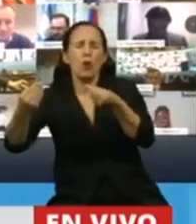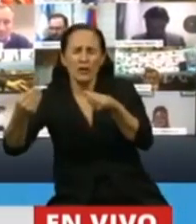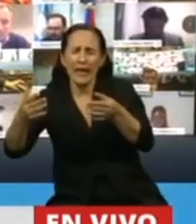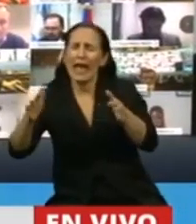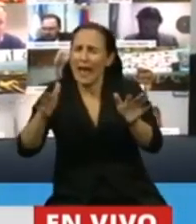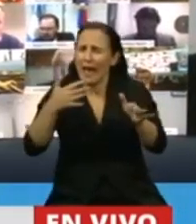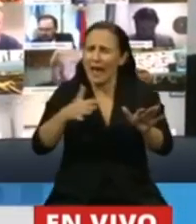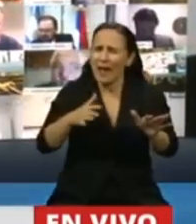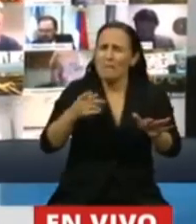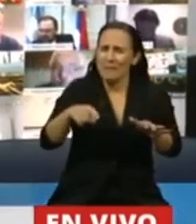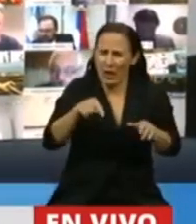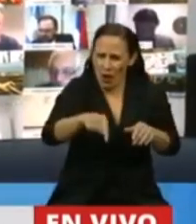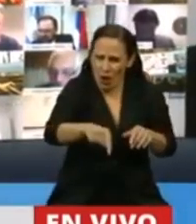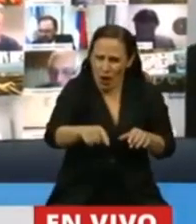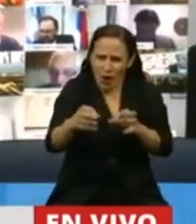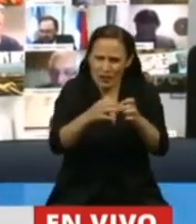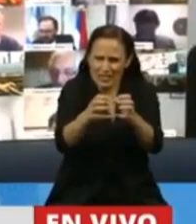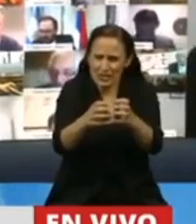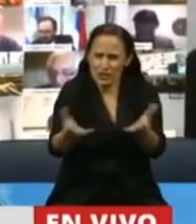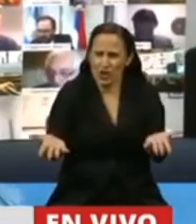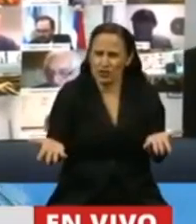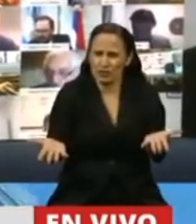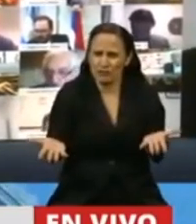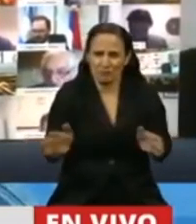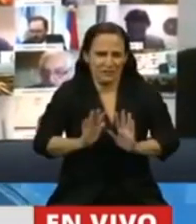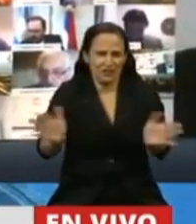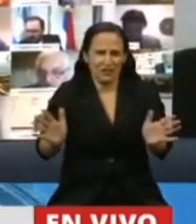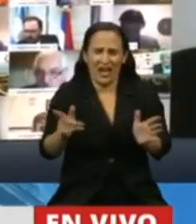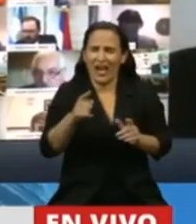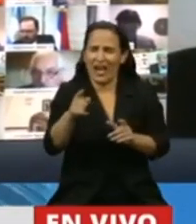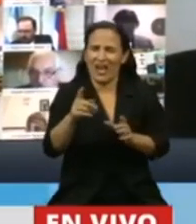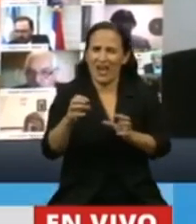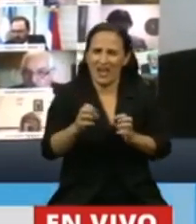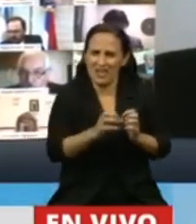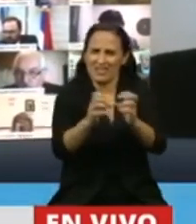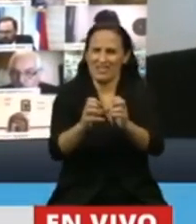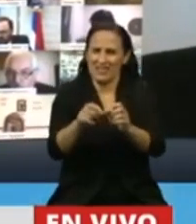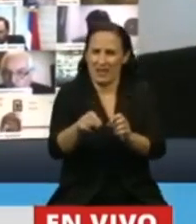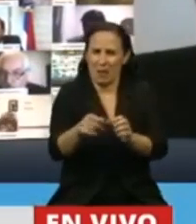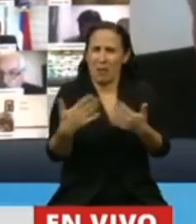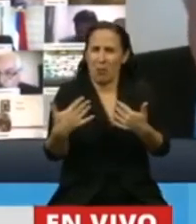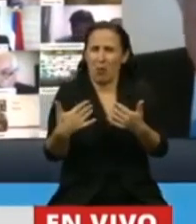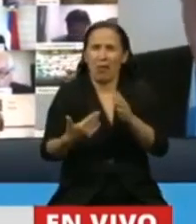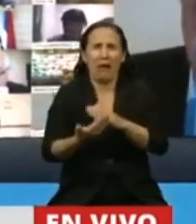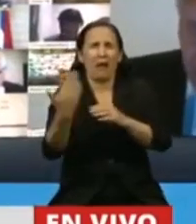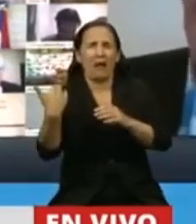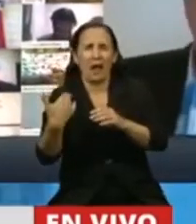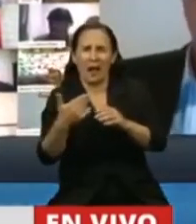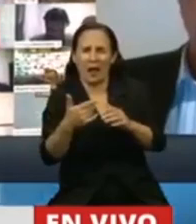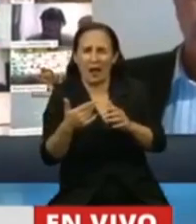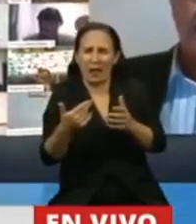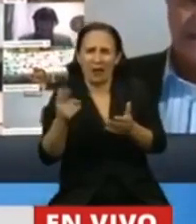Si hoy estamos sesionando acá, hoy estamos sesionando acá, podríamos haberlo tratado. Sí, presidente,